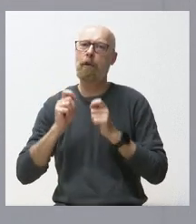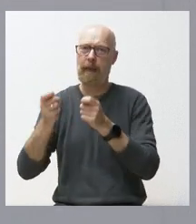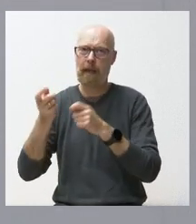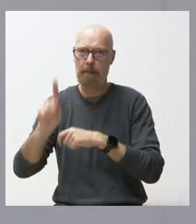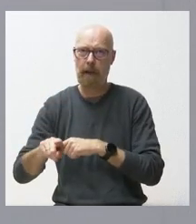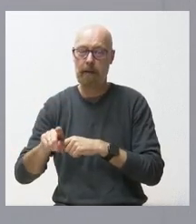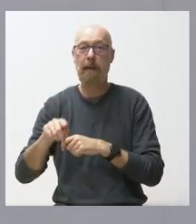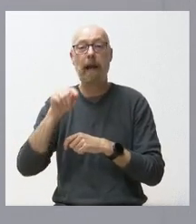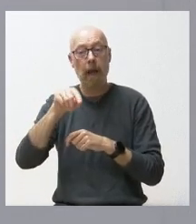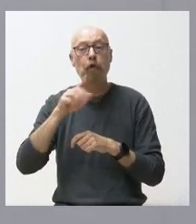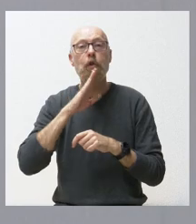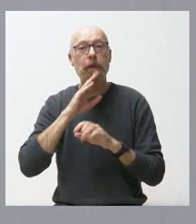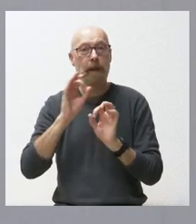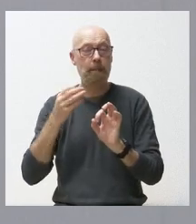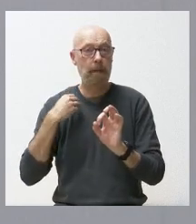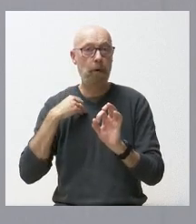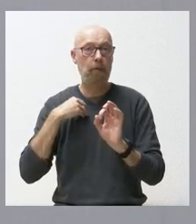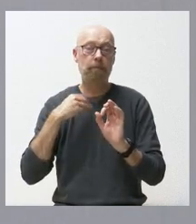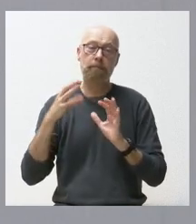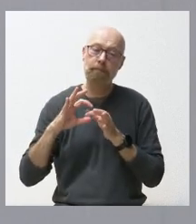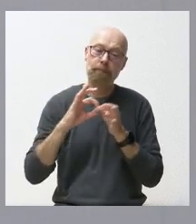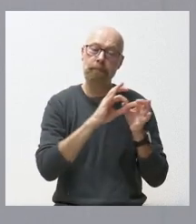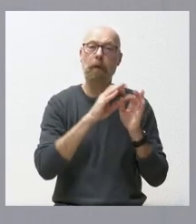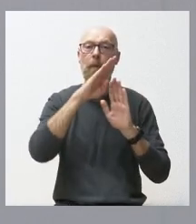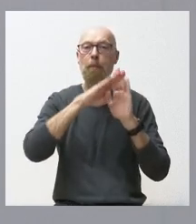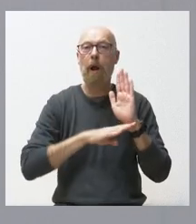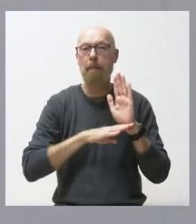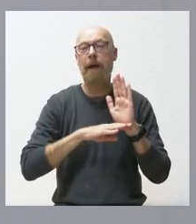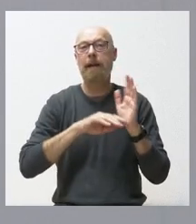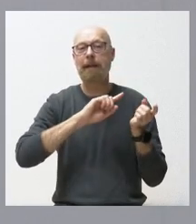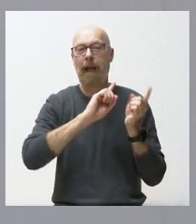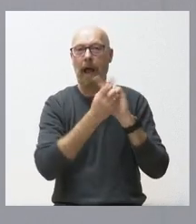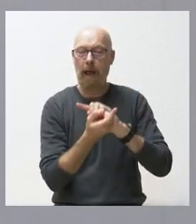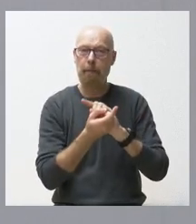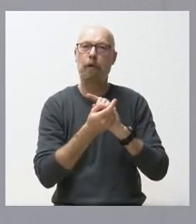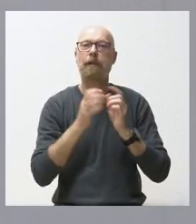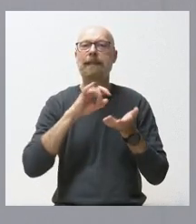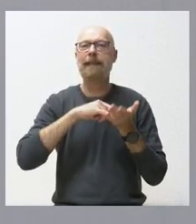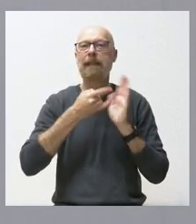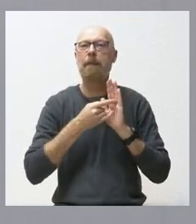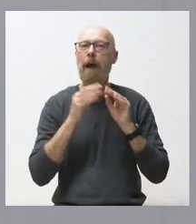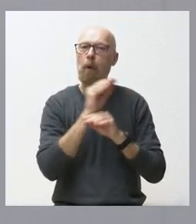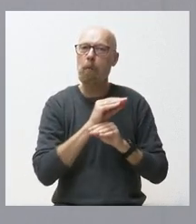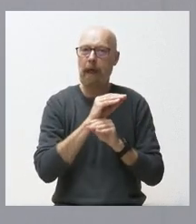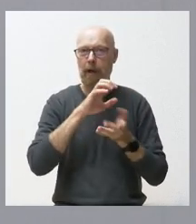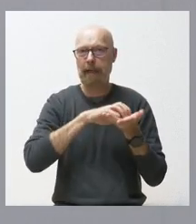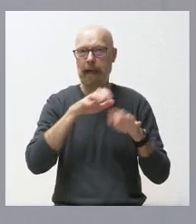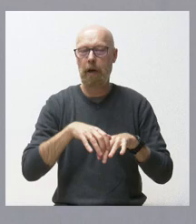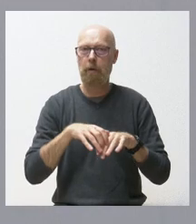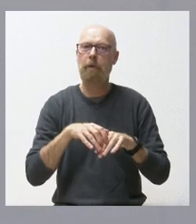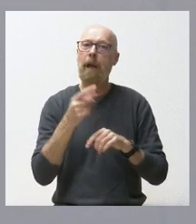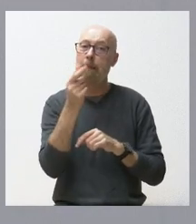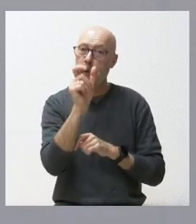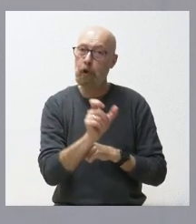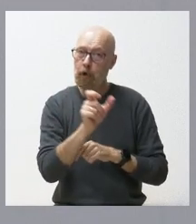marca dentro del programa de transformación del sistema de cuidados de Castilla y León. El importe incluye tanto la licitación de la